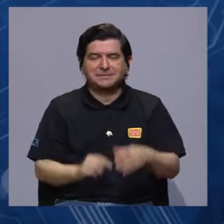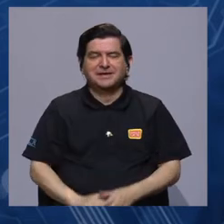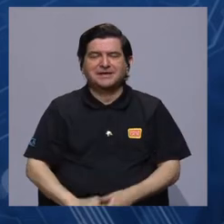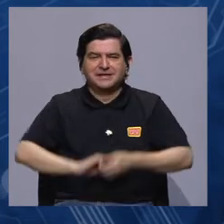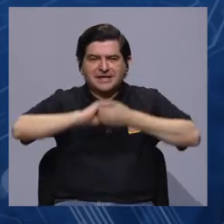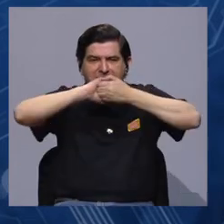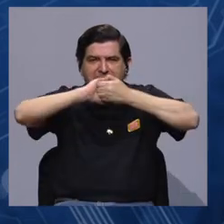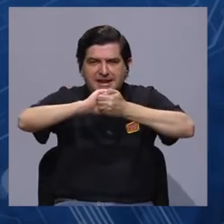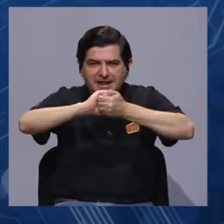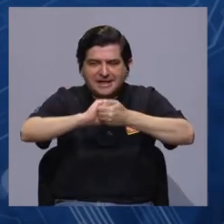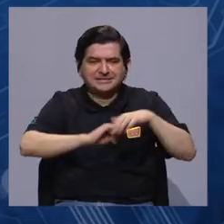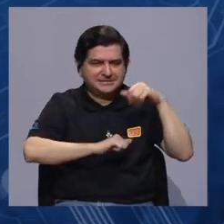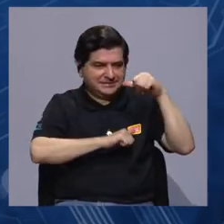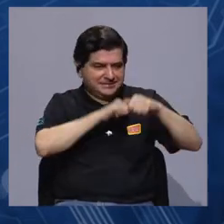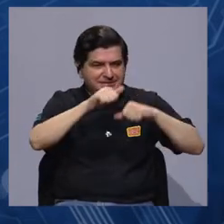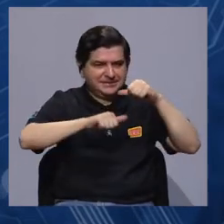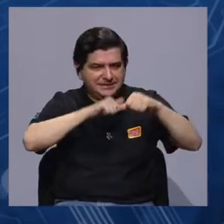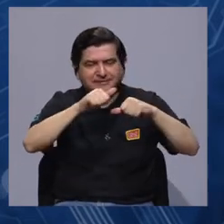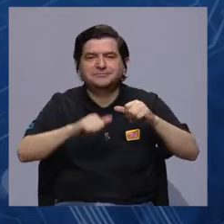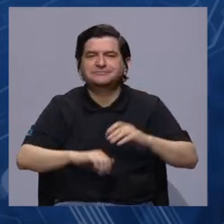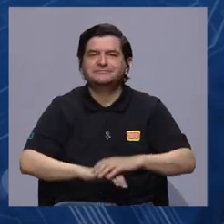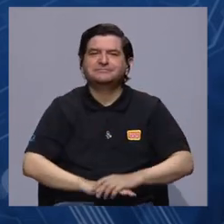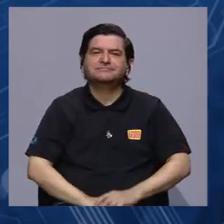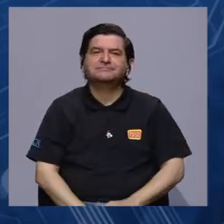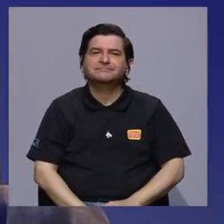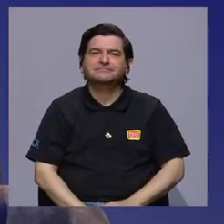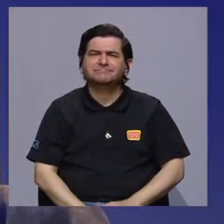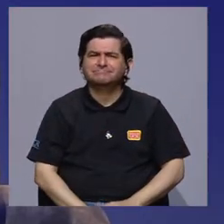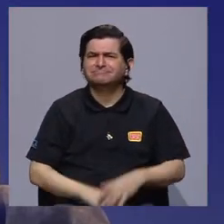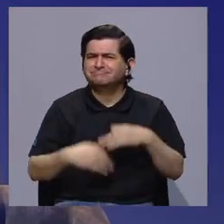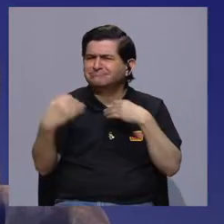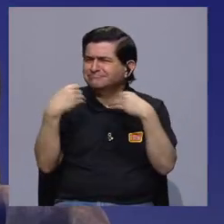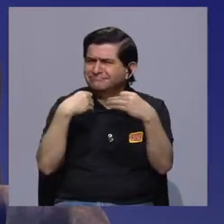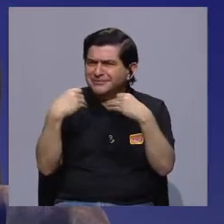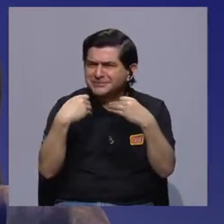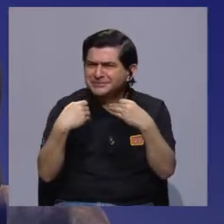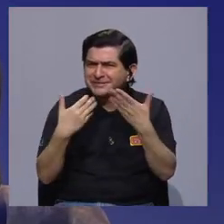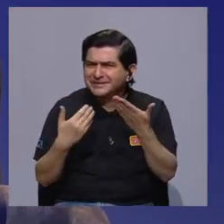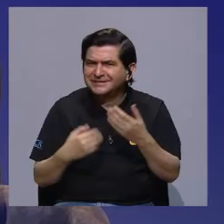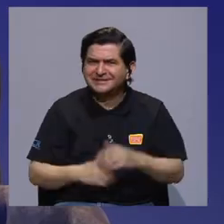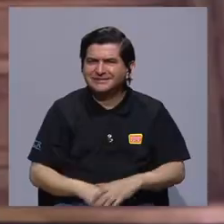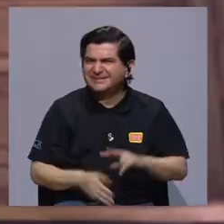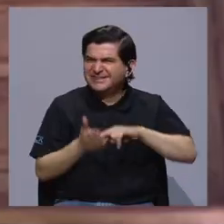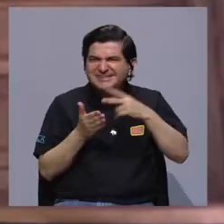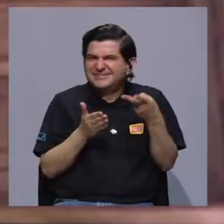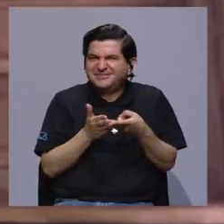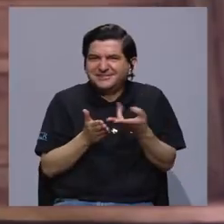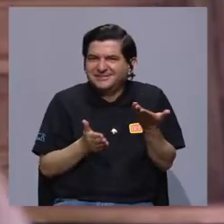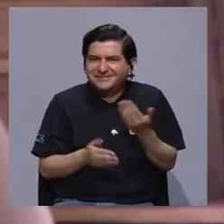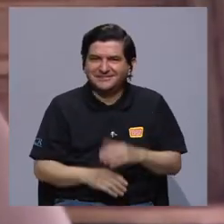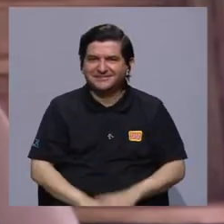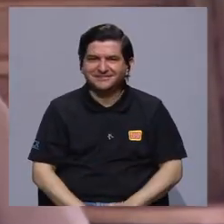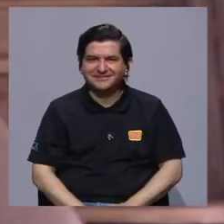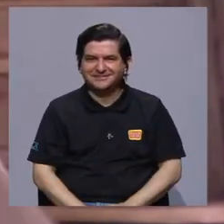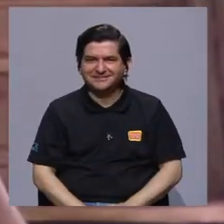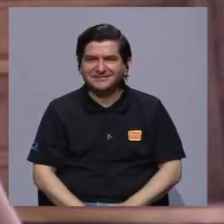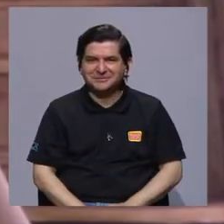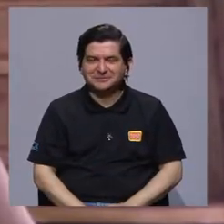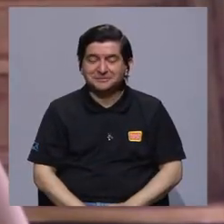aliados de la antropología. Explíquenos. ¿Qué quiere decir usted con esto?